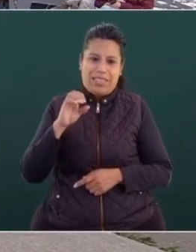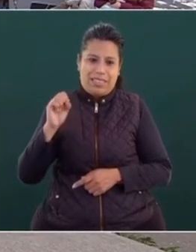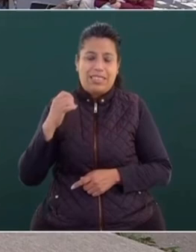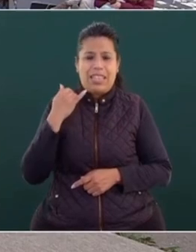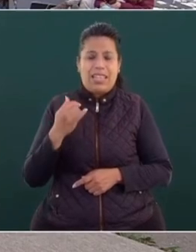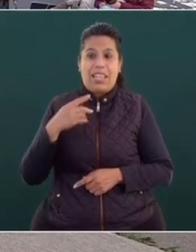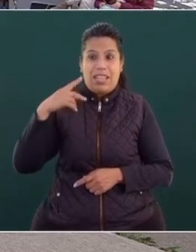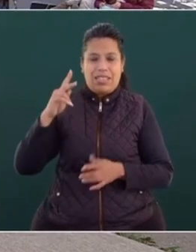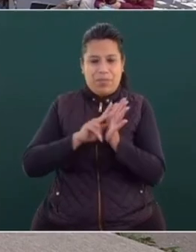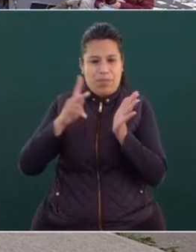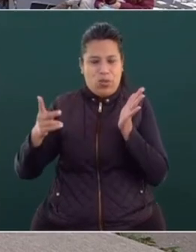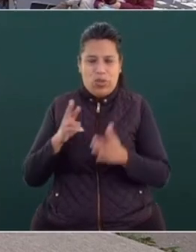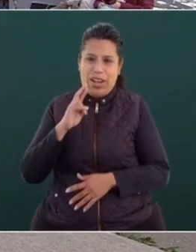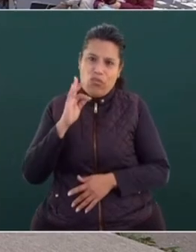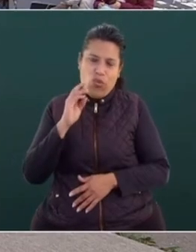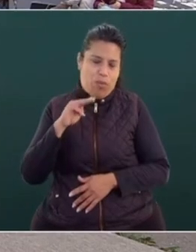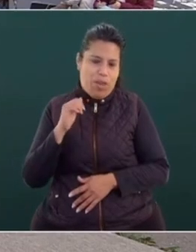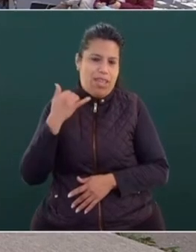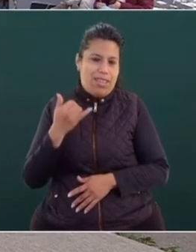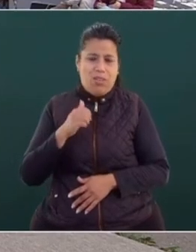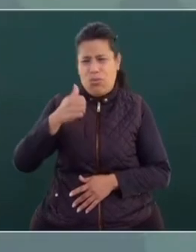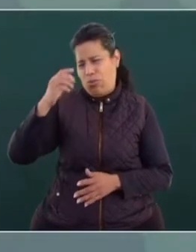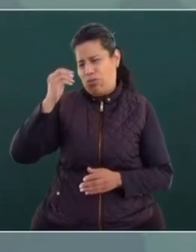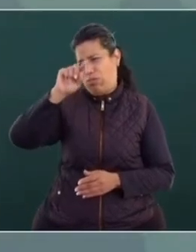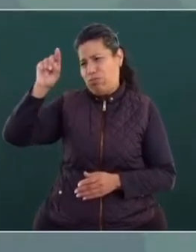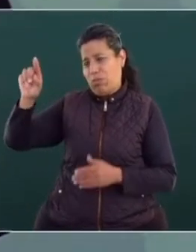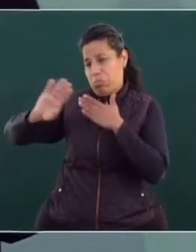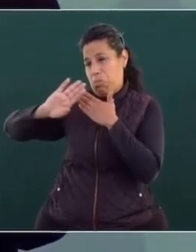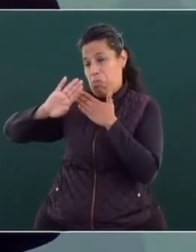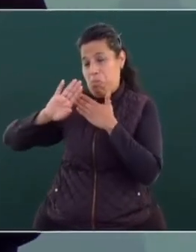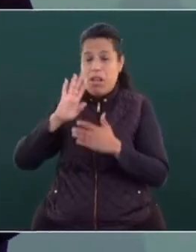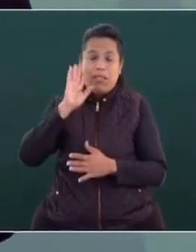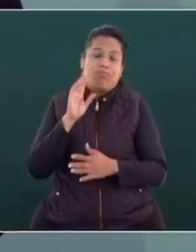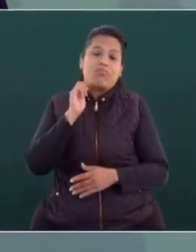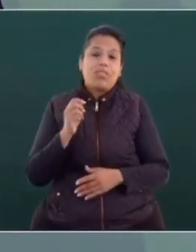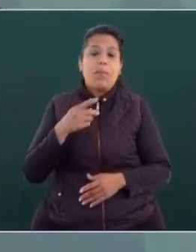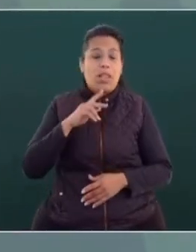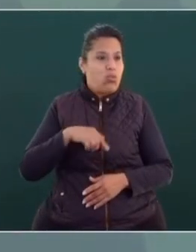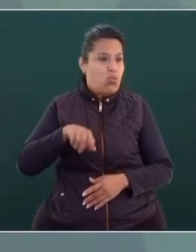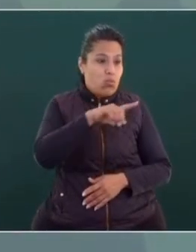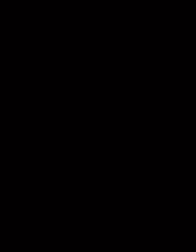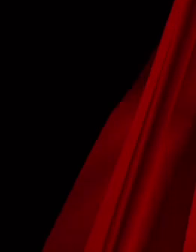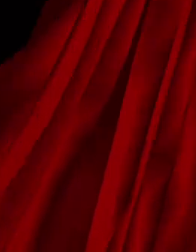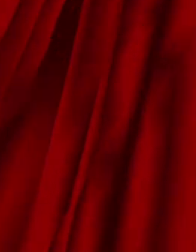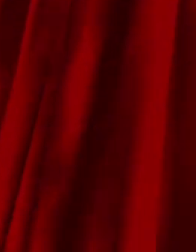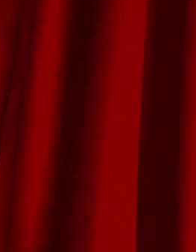Reforma, y Salinas, etcétera, etcétera, etcétera. Este, toda la gente está contenta.